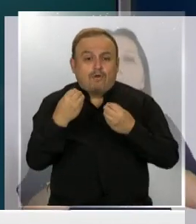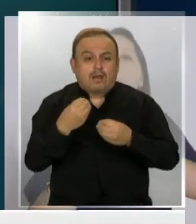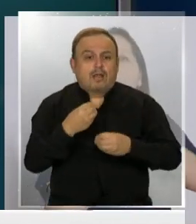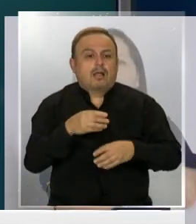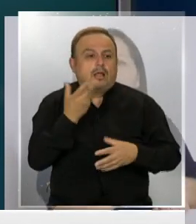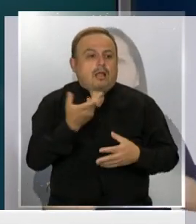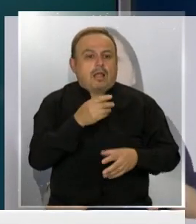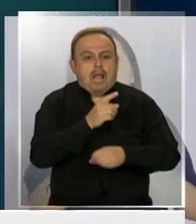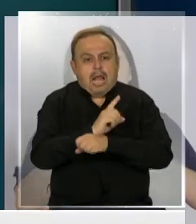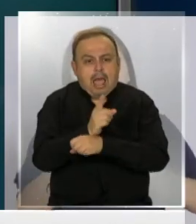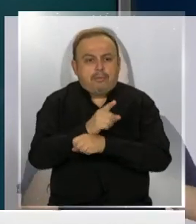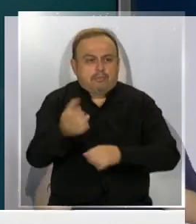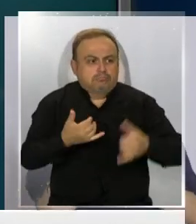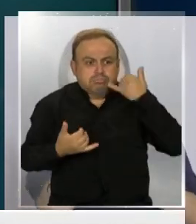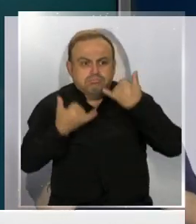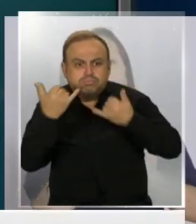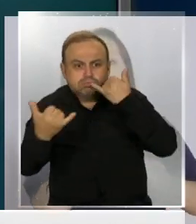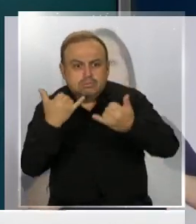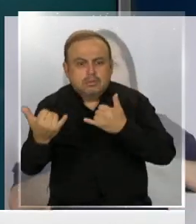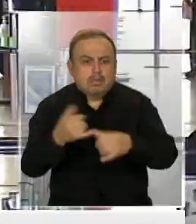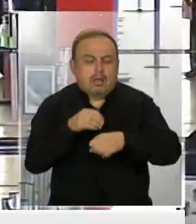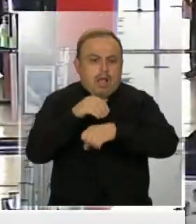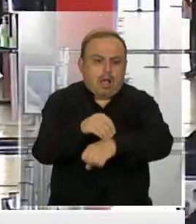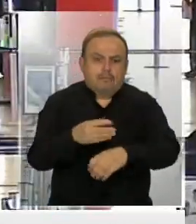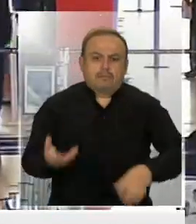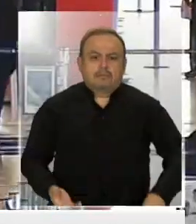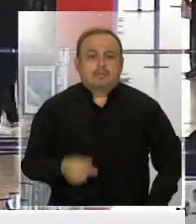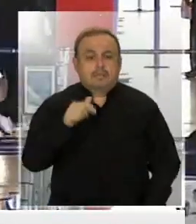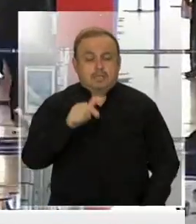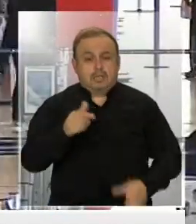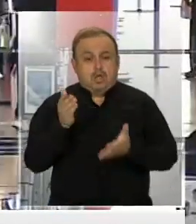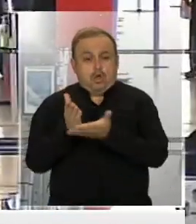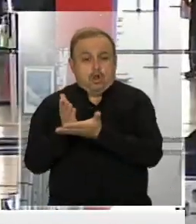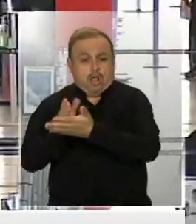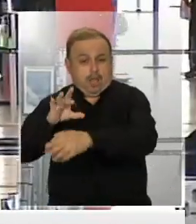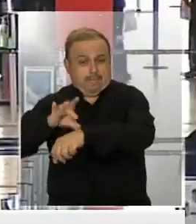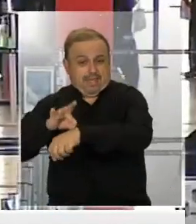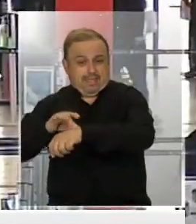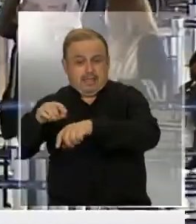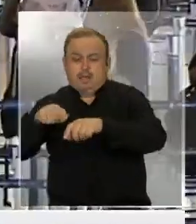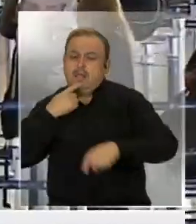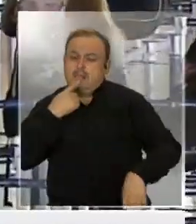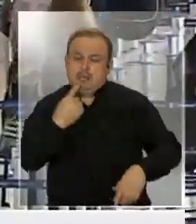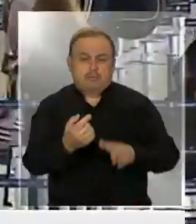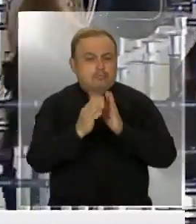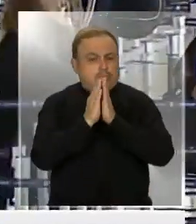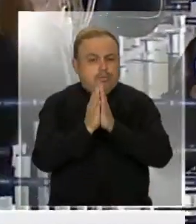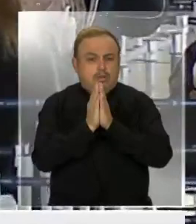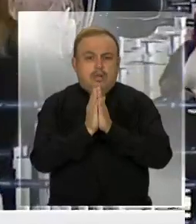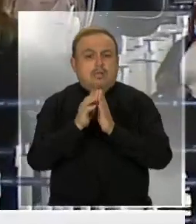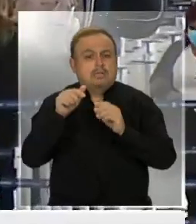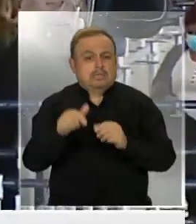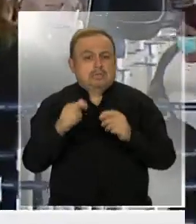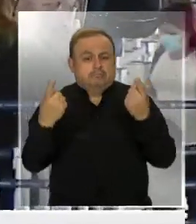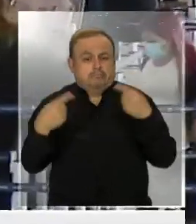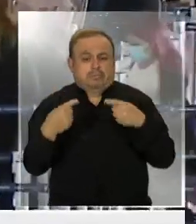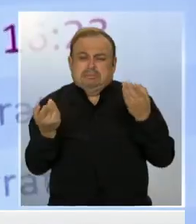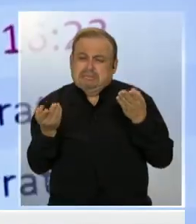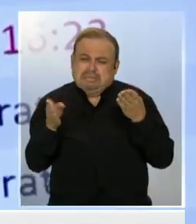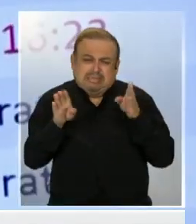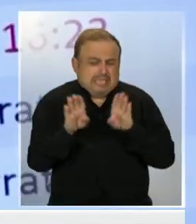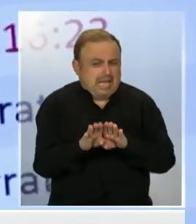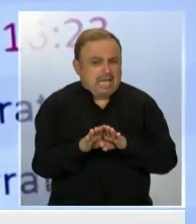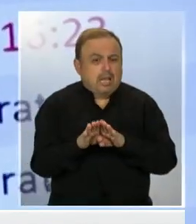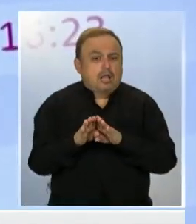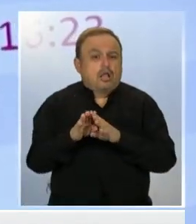también tener alerta acerca de las personas. Desde el Colegio Médico siguen recomendando el cierre completo de fronteras, sin